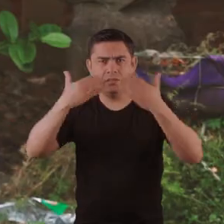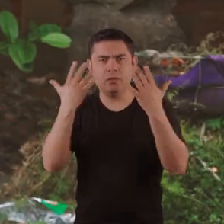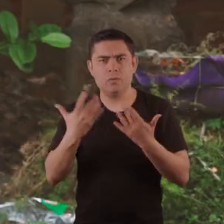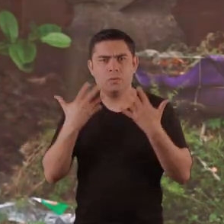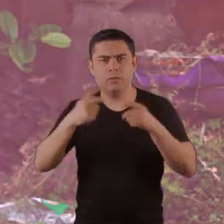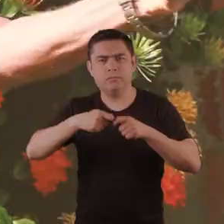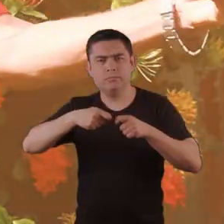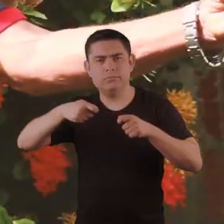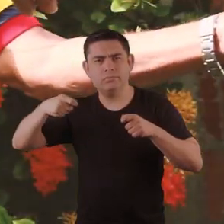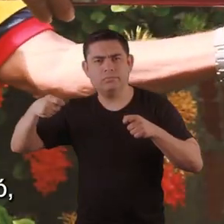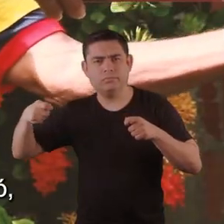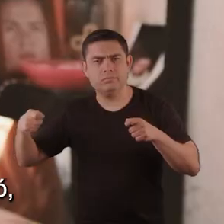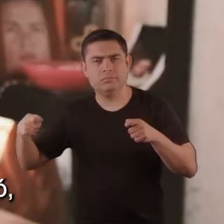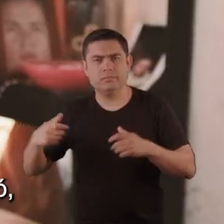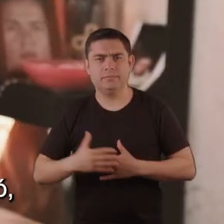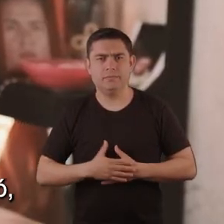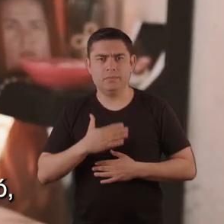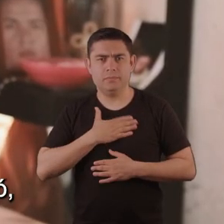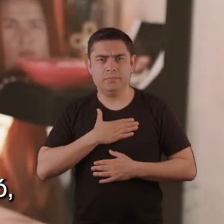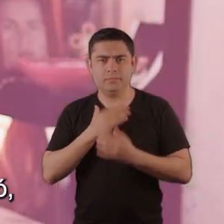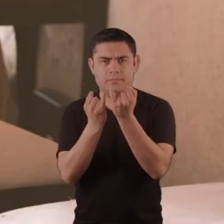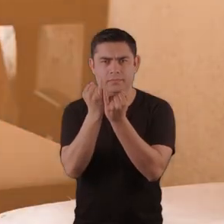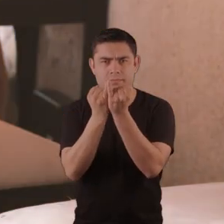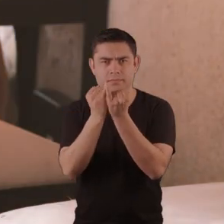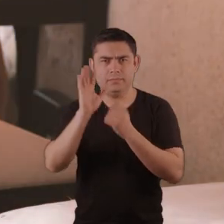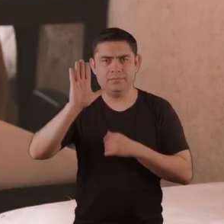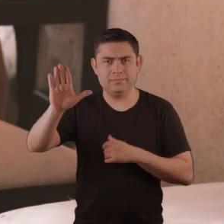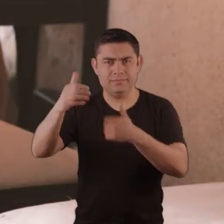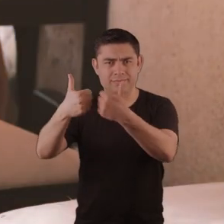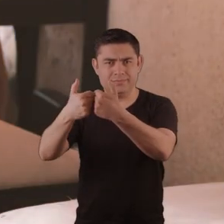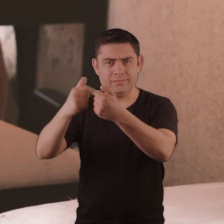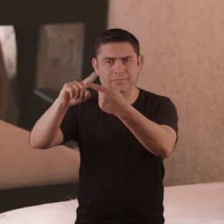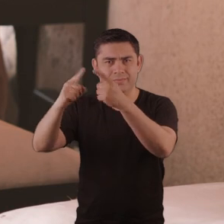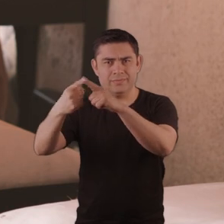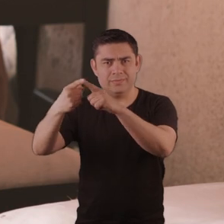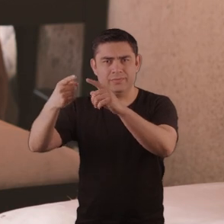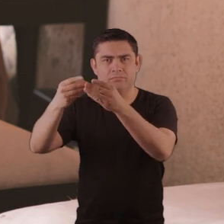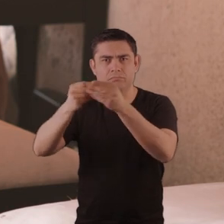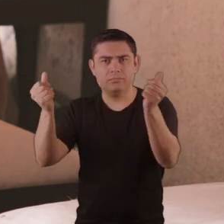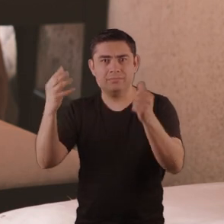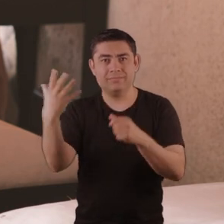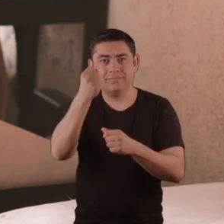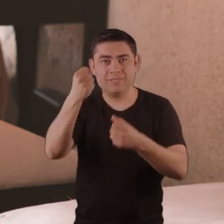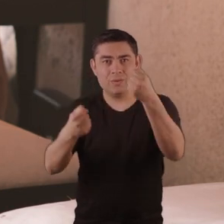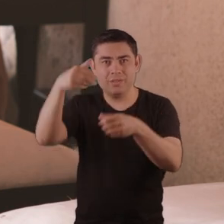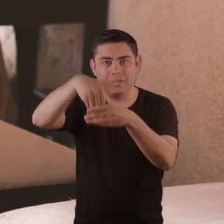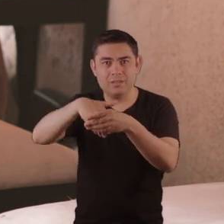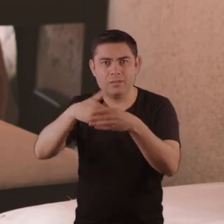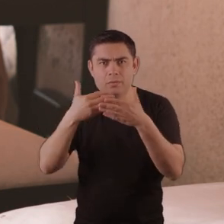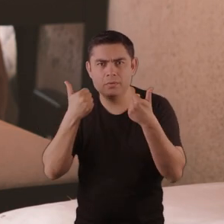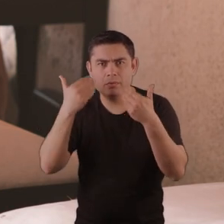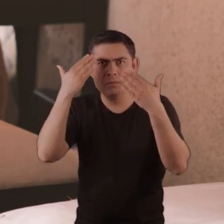vida muy chulo, muy chulo grave. De hecho, el vehículo en el que iba se encontró, pero obviamente en mal estado, pero ninguna señal del